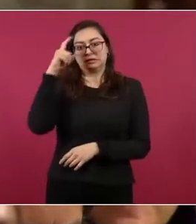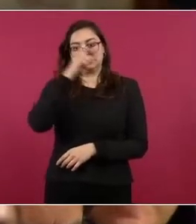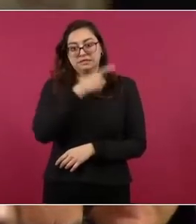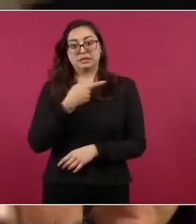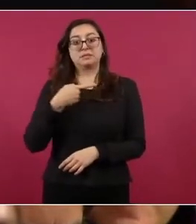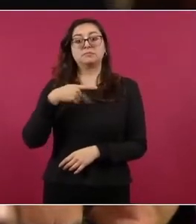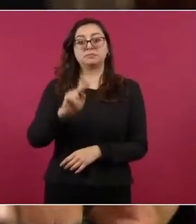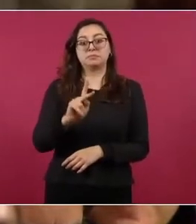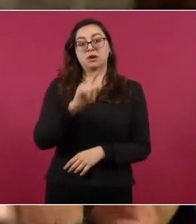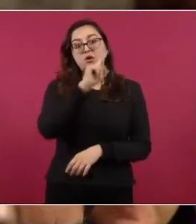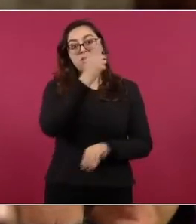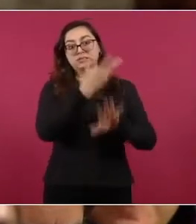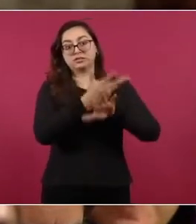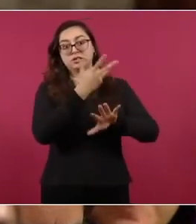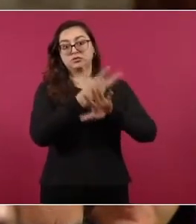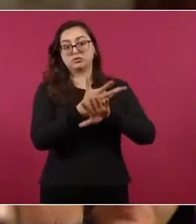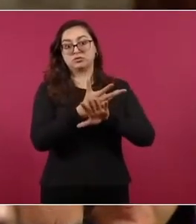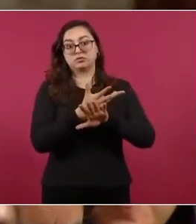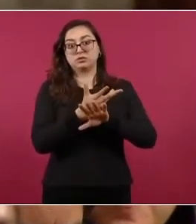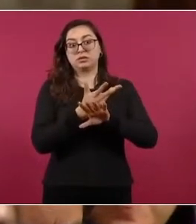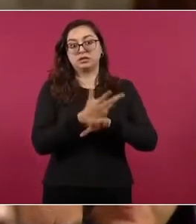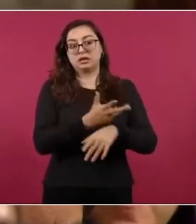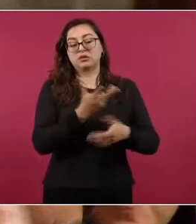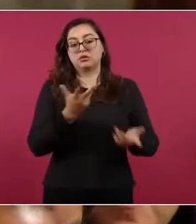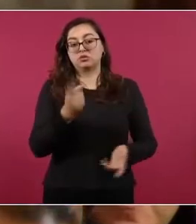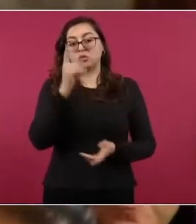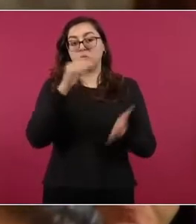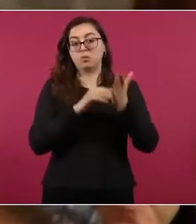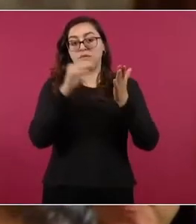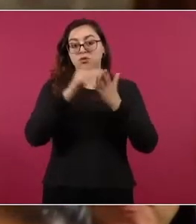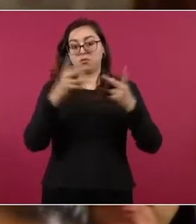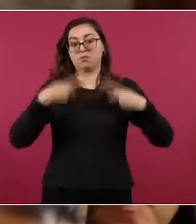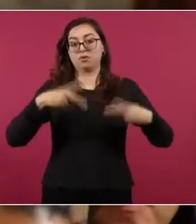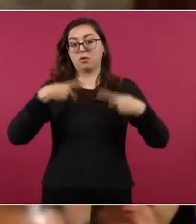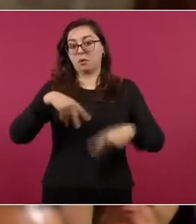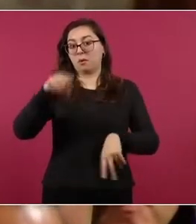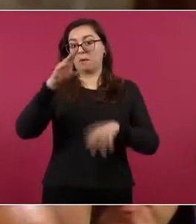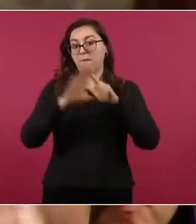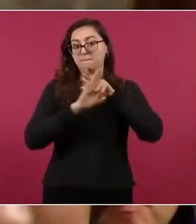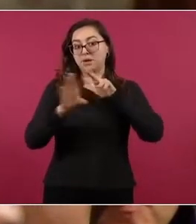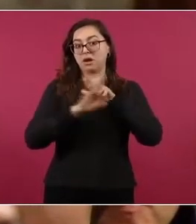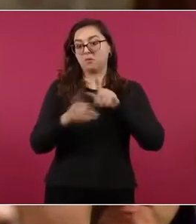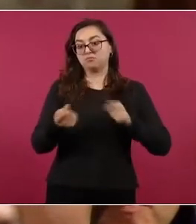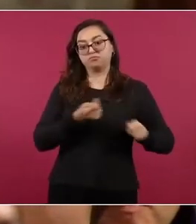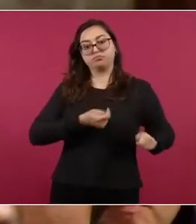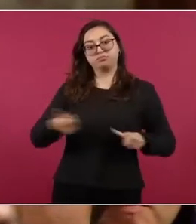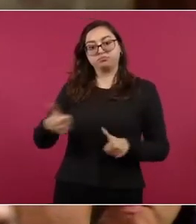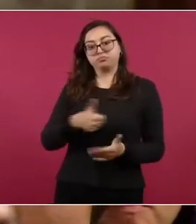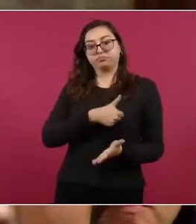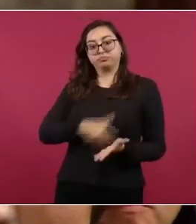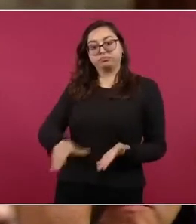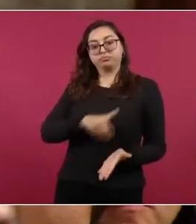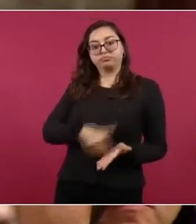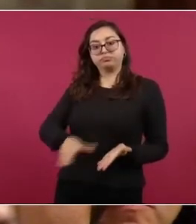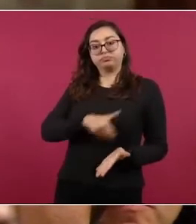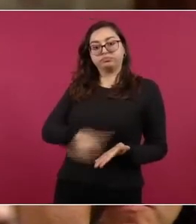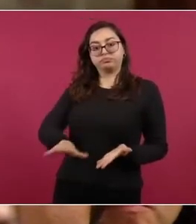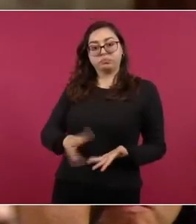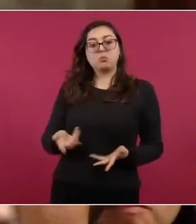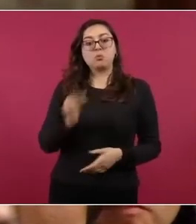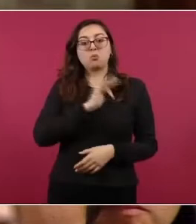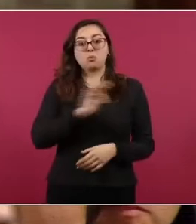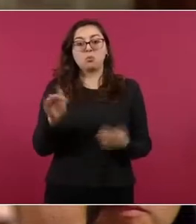las autoridades estadounidenses expulsar a un millón de migrantes en la frontera entre México y Estados Unidos. Entonces, si nos pudiera